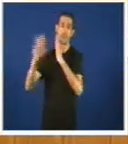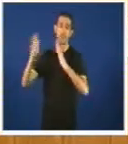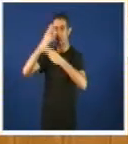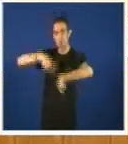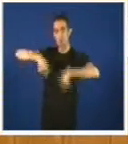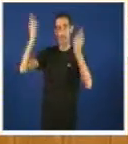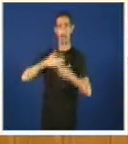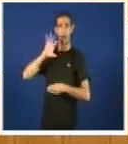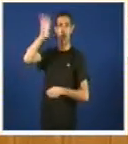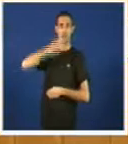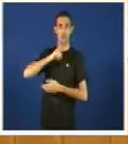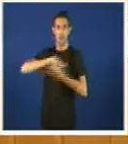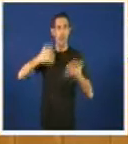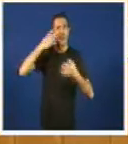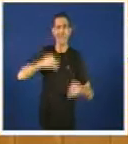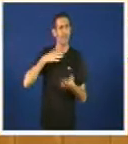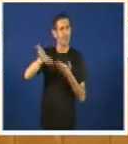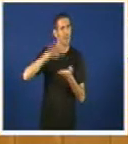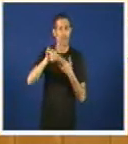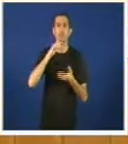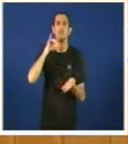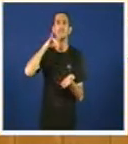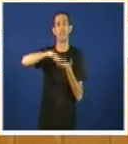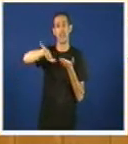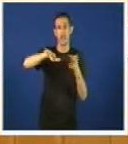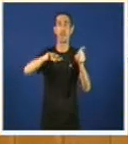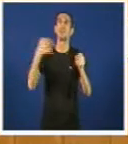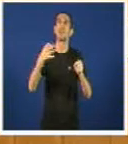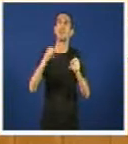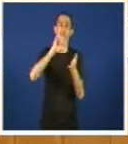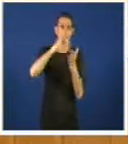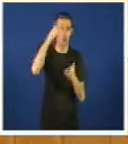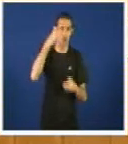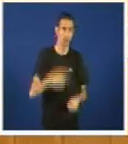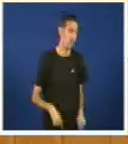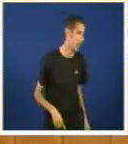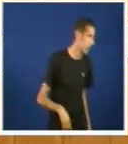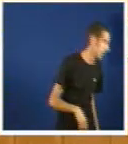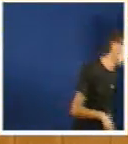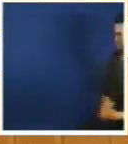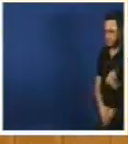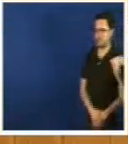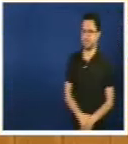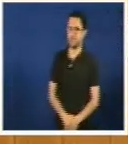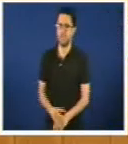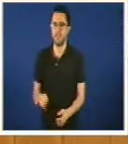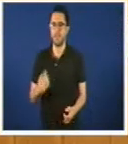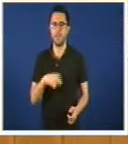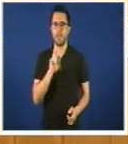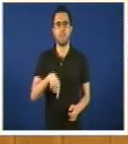deste país esa é a realidade do que significa á cidade da cultura vemos tamén señor